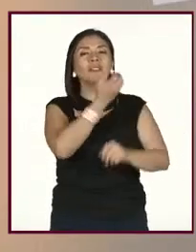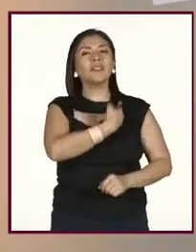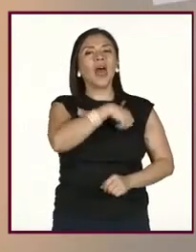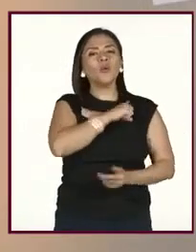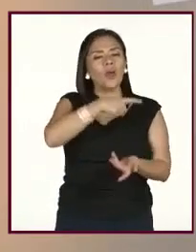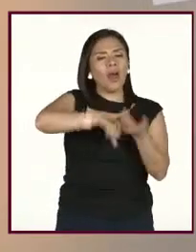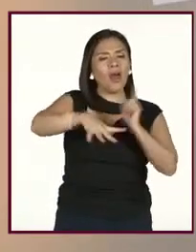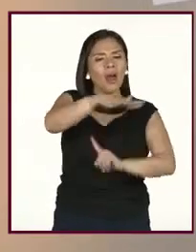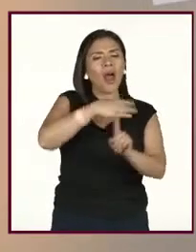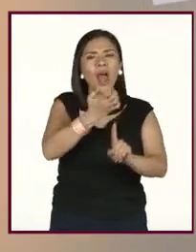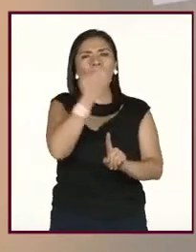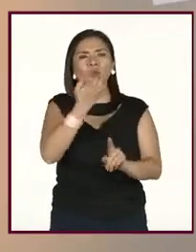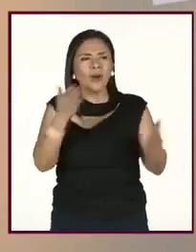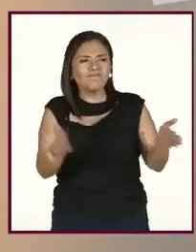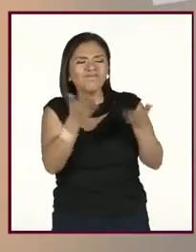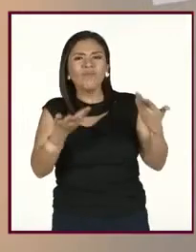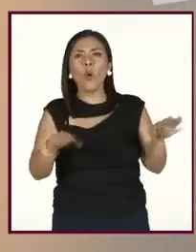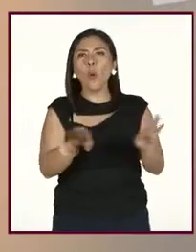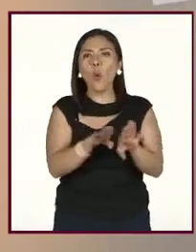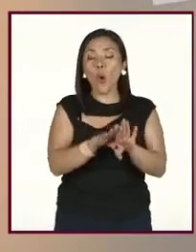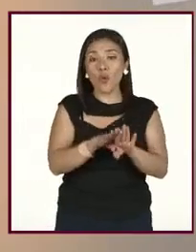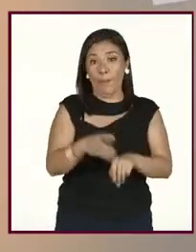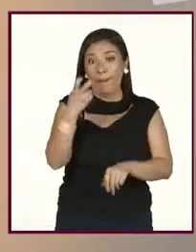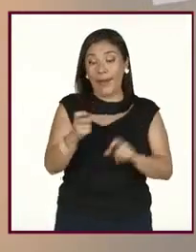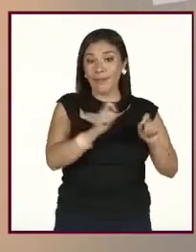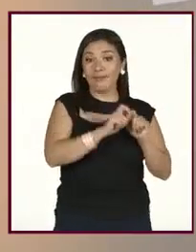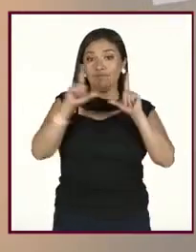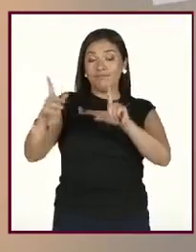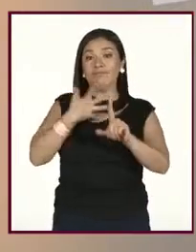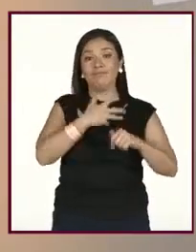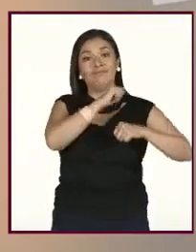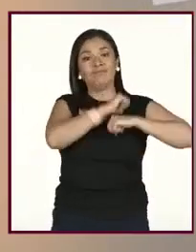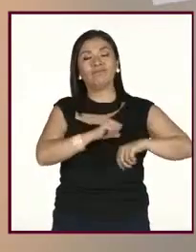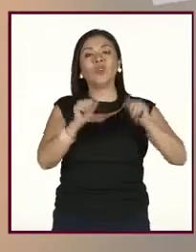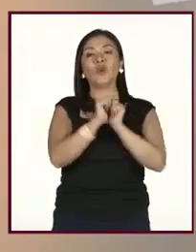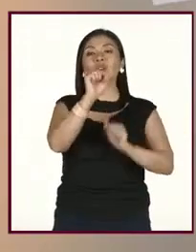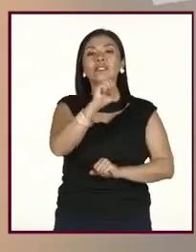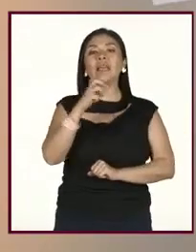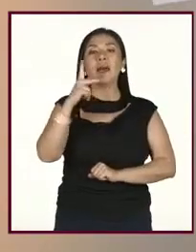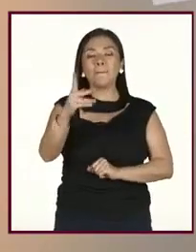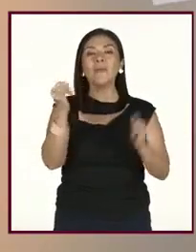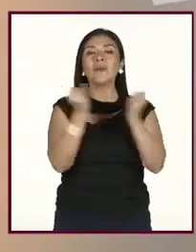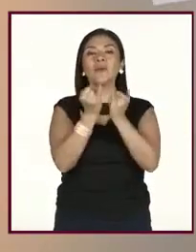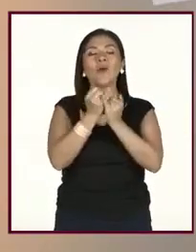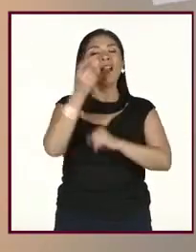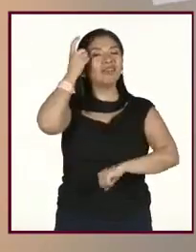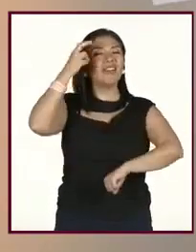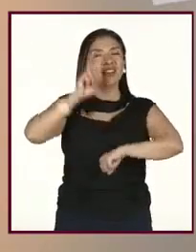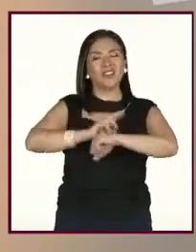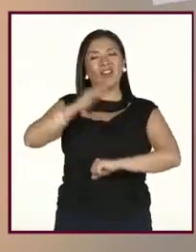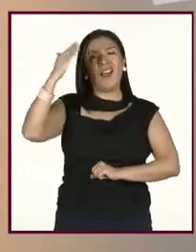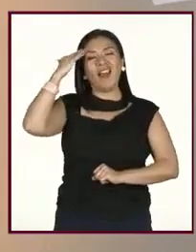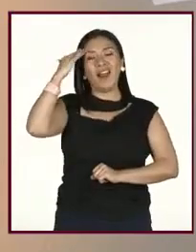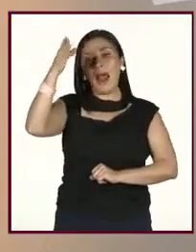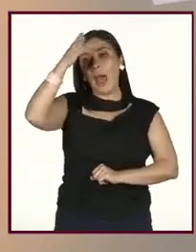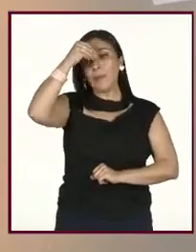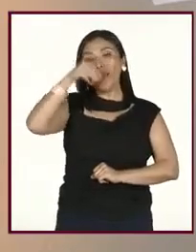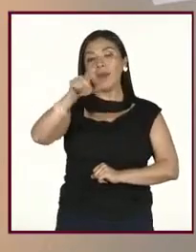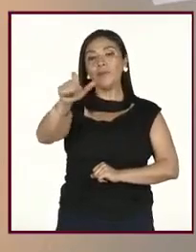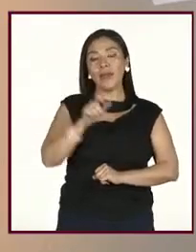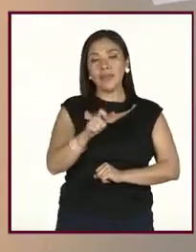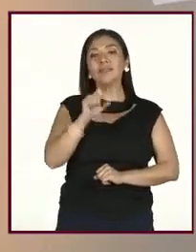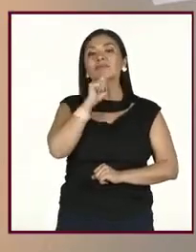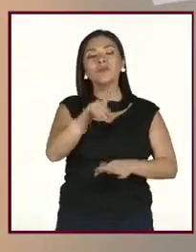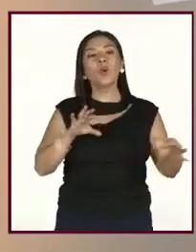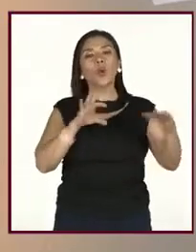en el entorno escolar? Esta emisión es presentada por la Secretaría de Educación Pública a través de la Dirección General Aprende MX